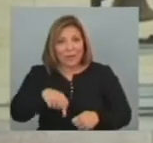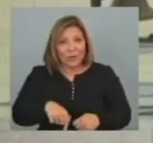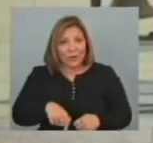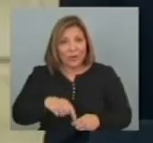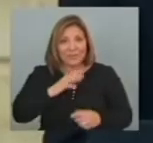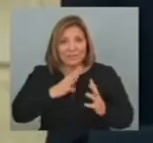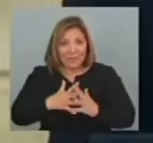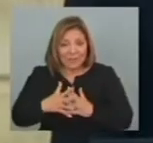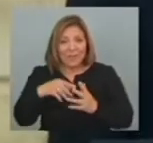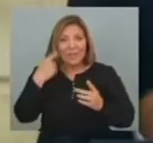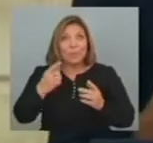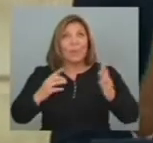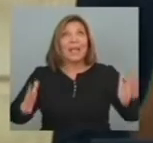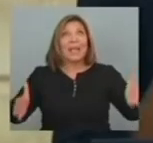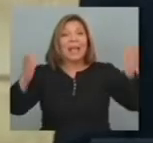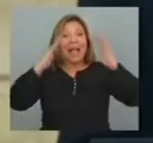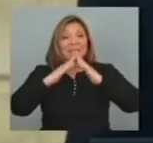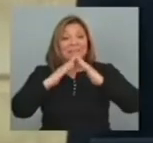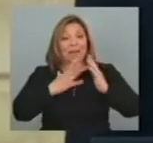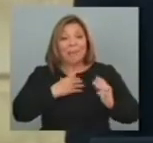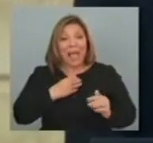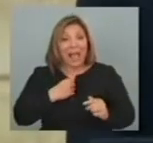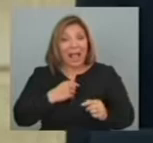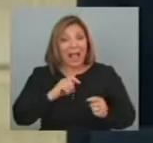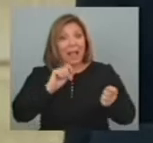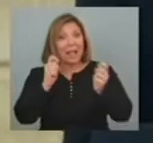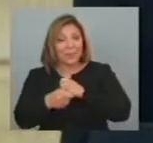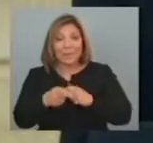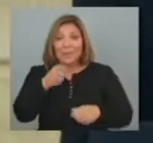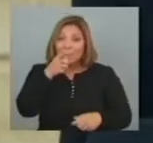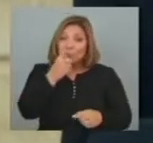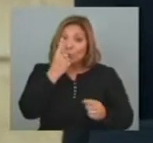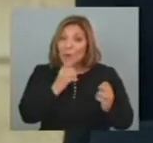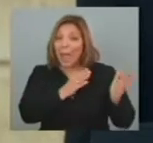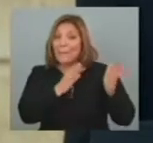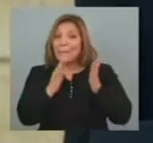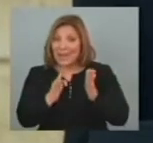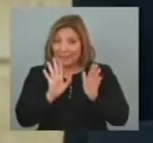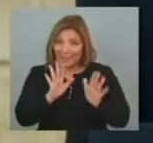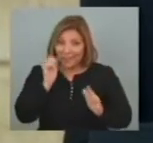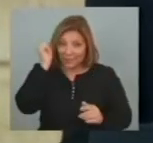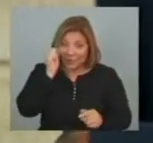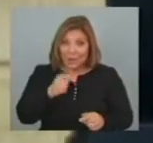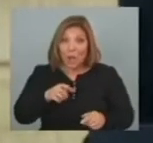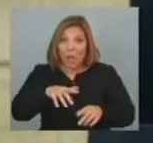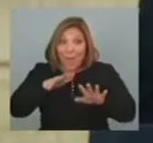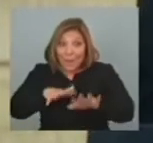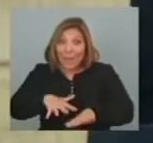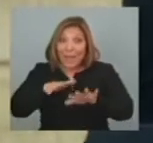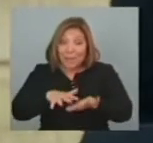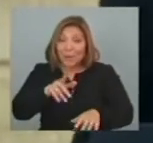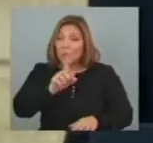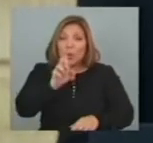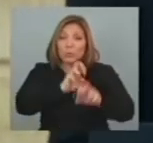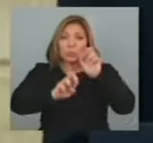Cambiaron La Casa Blanca Pero esa Es solo una parte Del sueño Los que marcharon Dijo Obama No